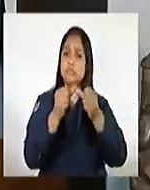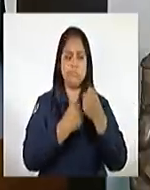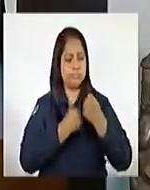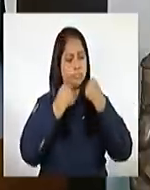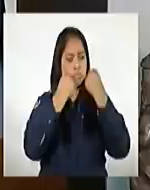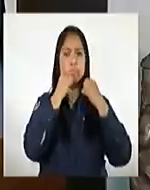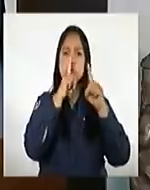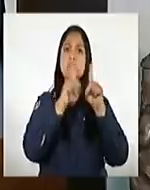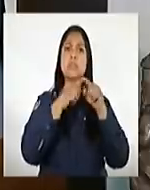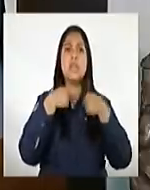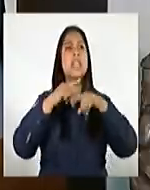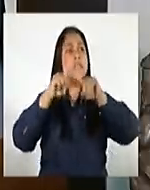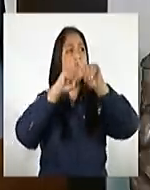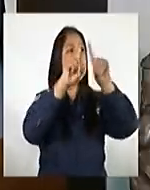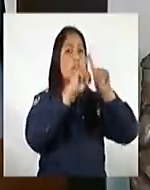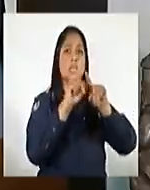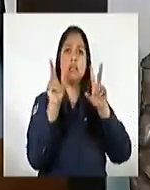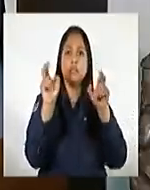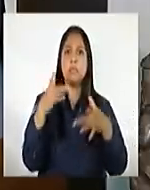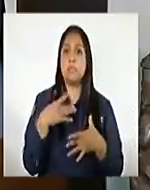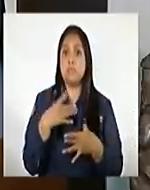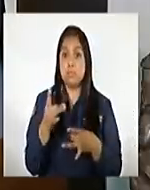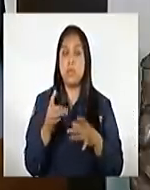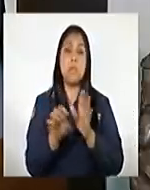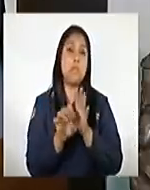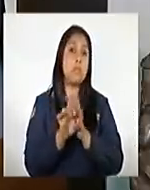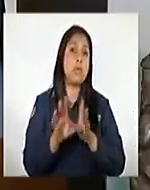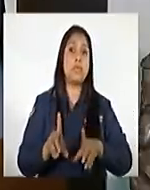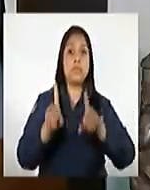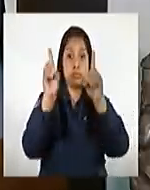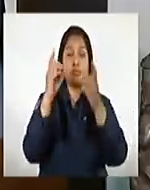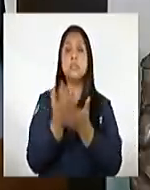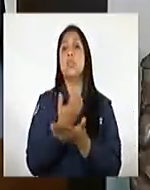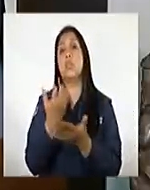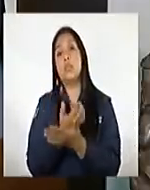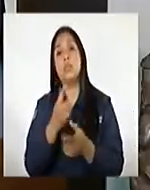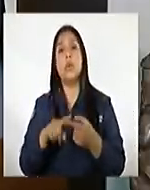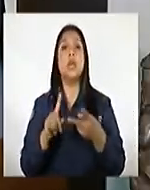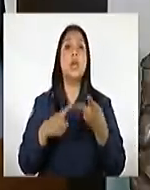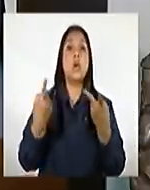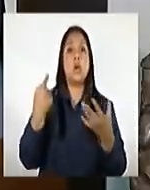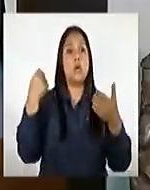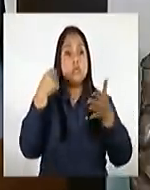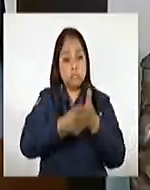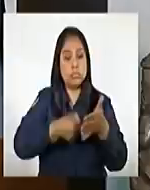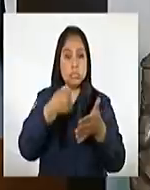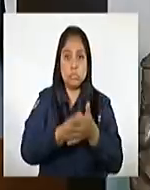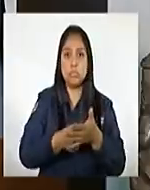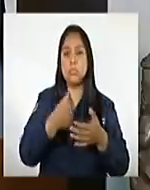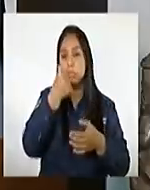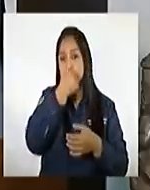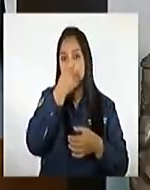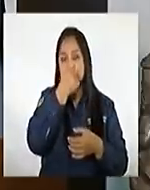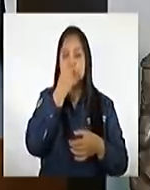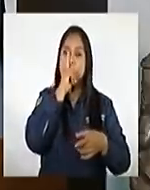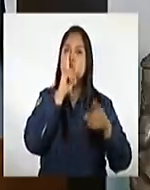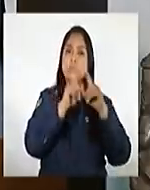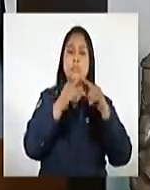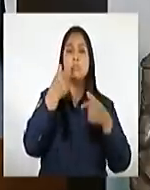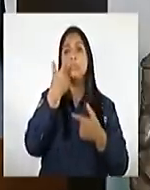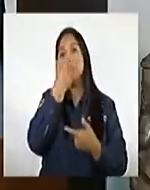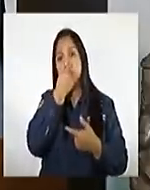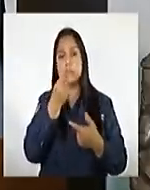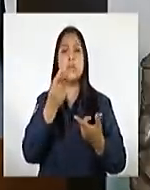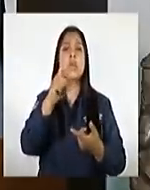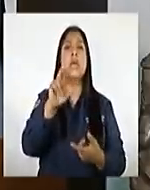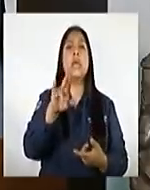seguirán dando frutos en múltiples campos de interés, tales como el desarrollo económico, el combate al crimen organizado transnacional, al